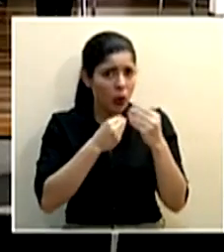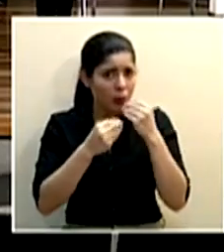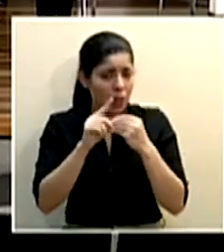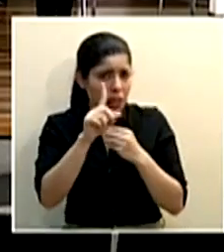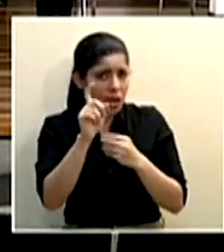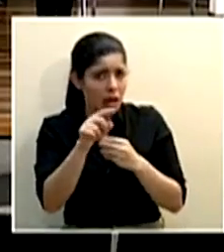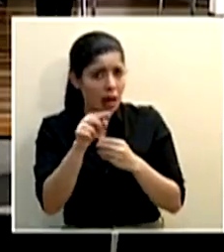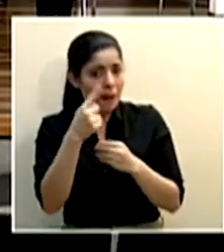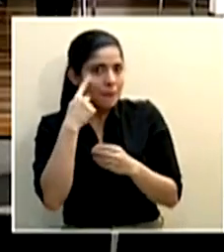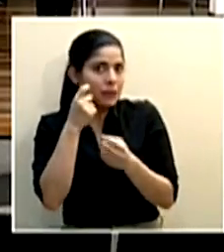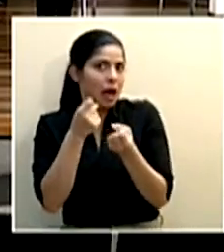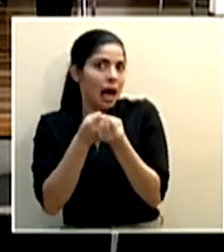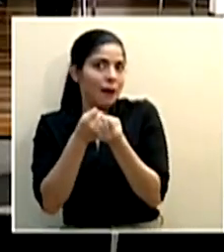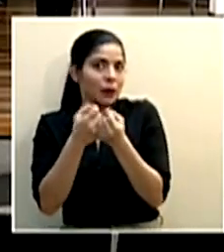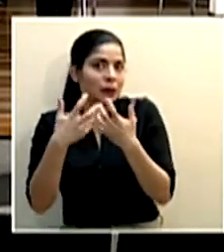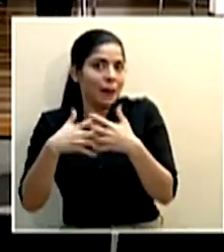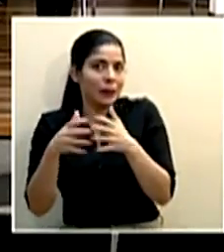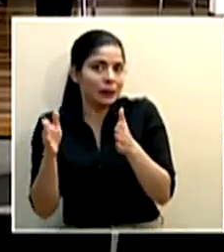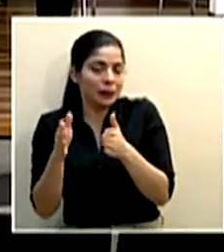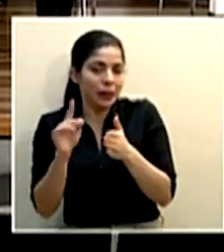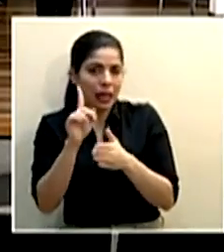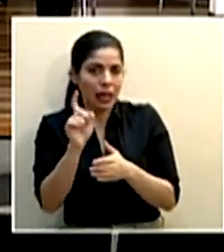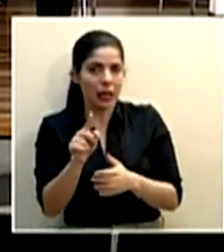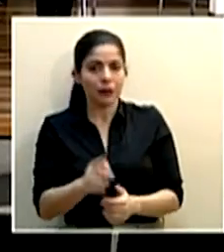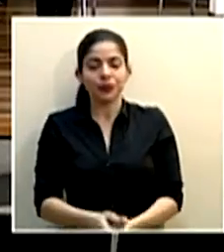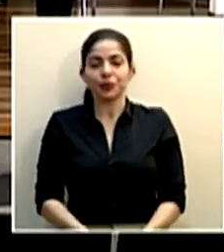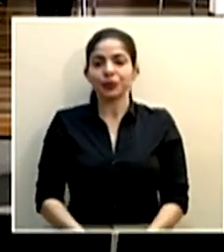de apoyar a los pequeños emprendedores